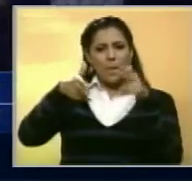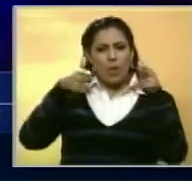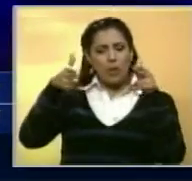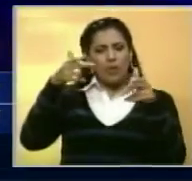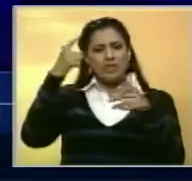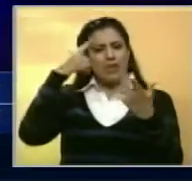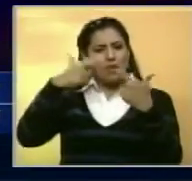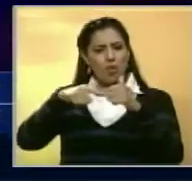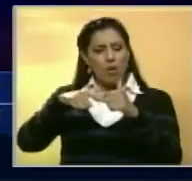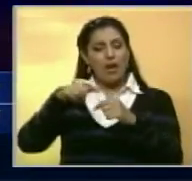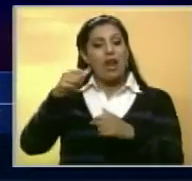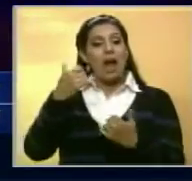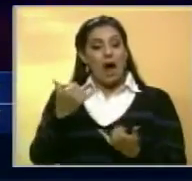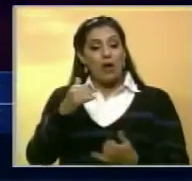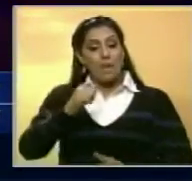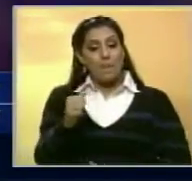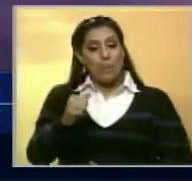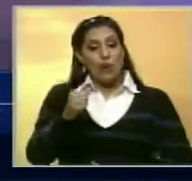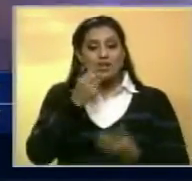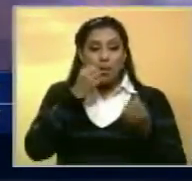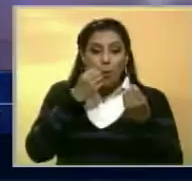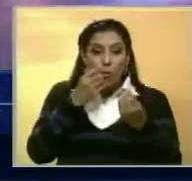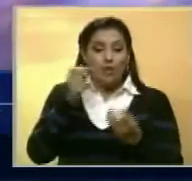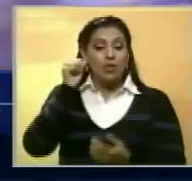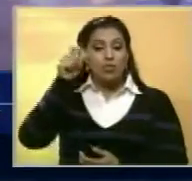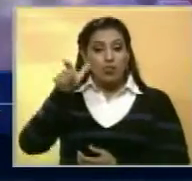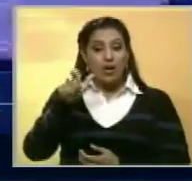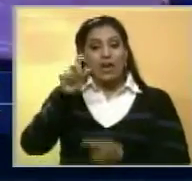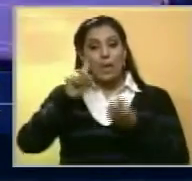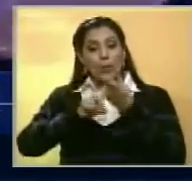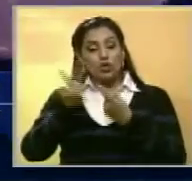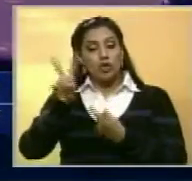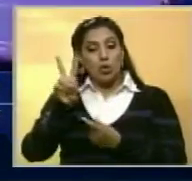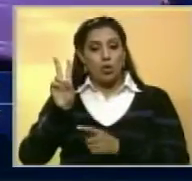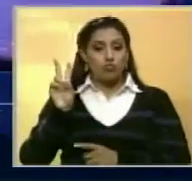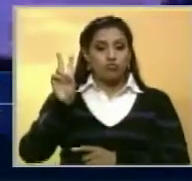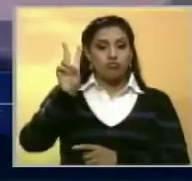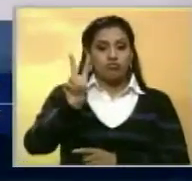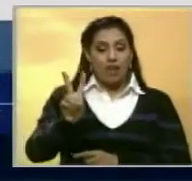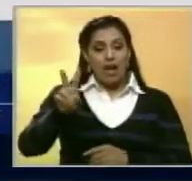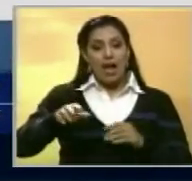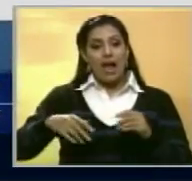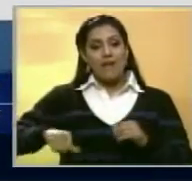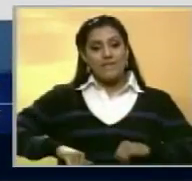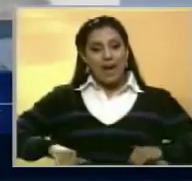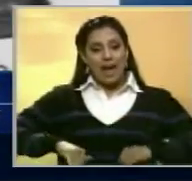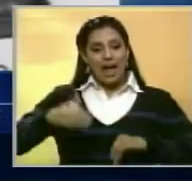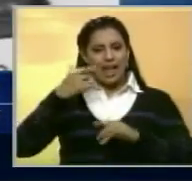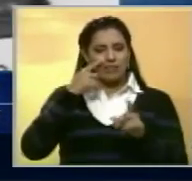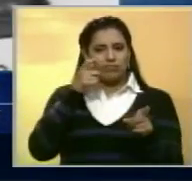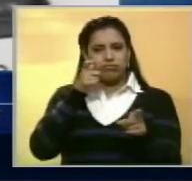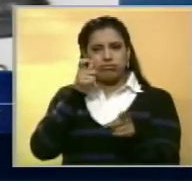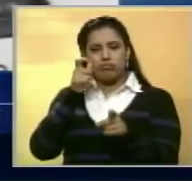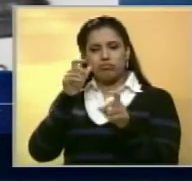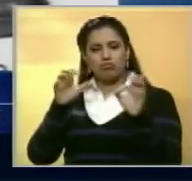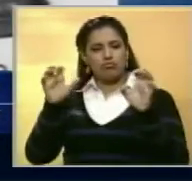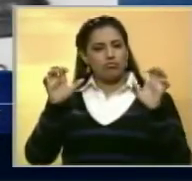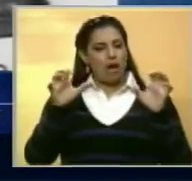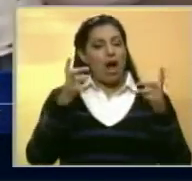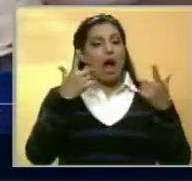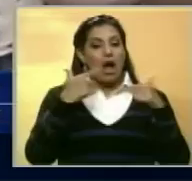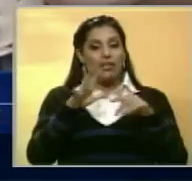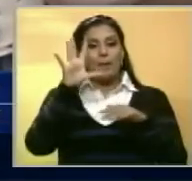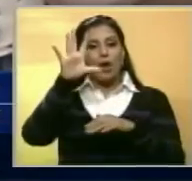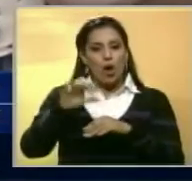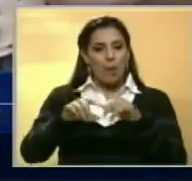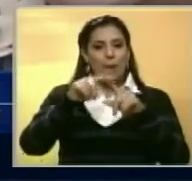en Pulse. Una fuente policial reveló que ella y su esposo habrían ido al bar con anterioridad para inspeccionarlo, así como a